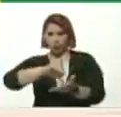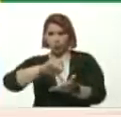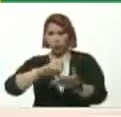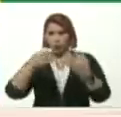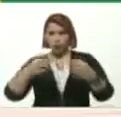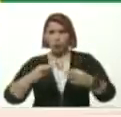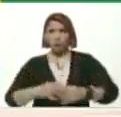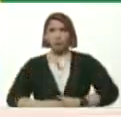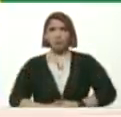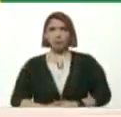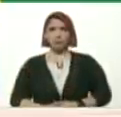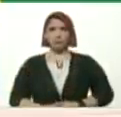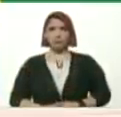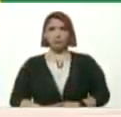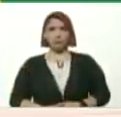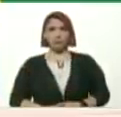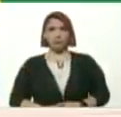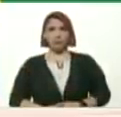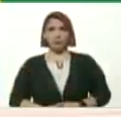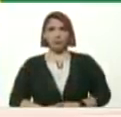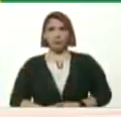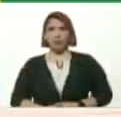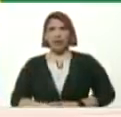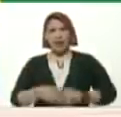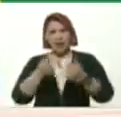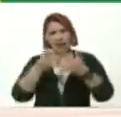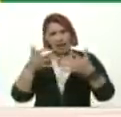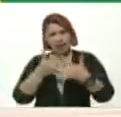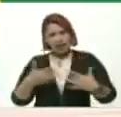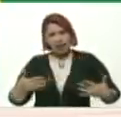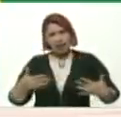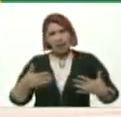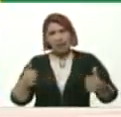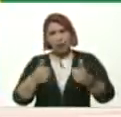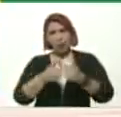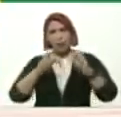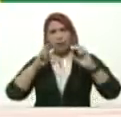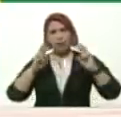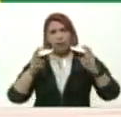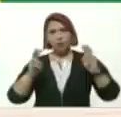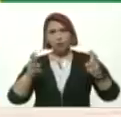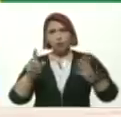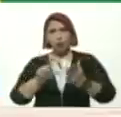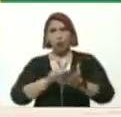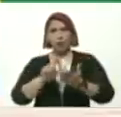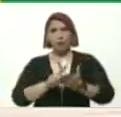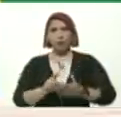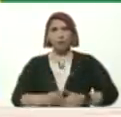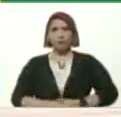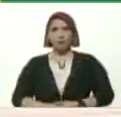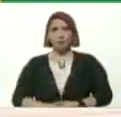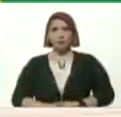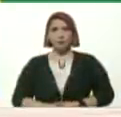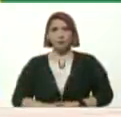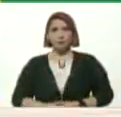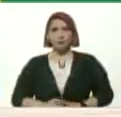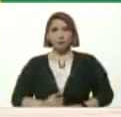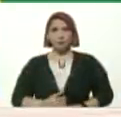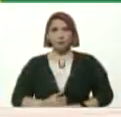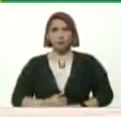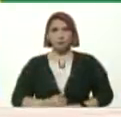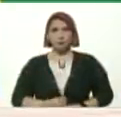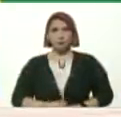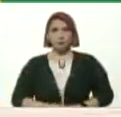común Escriben un artículo Con el título Del libro Henry Ren Escribe